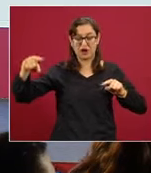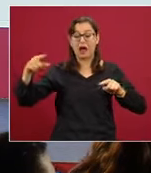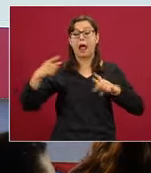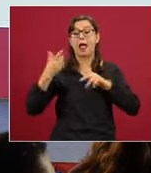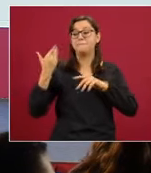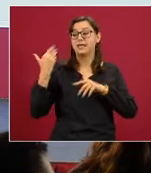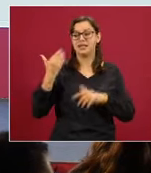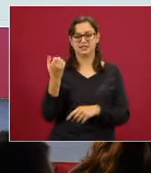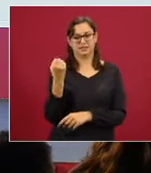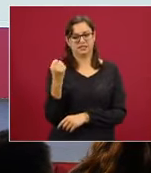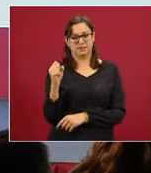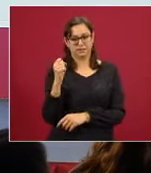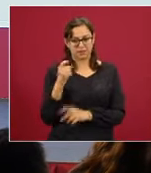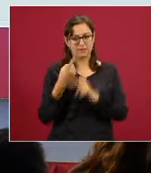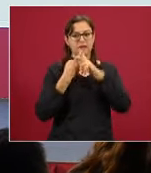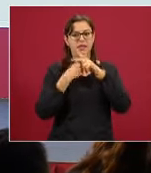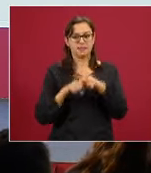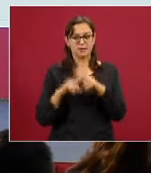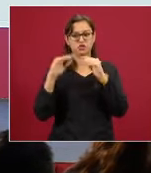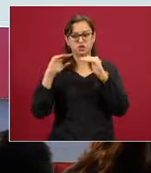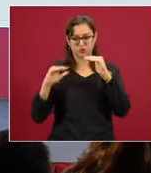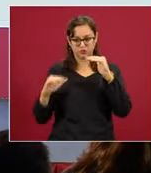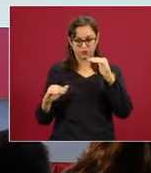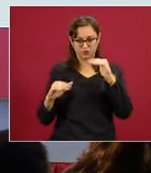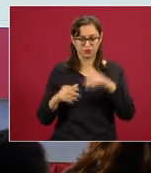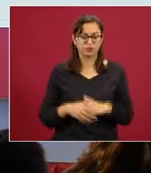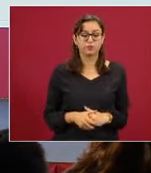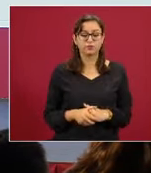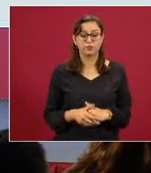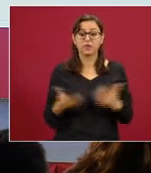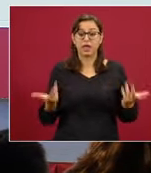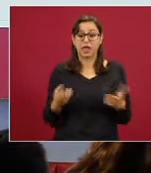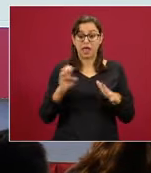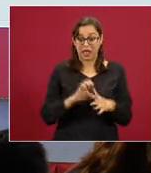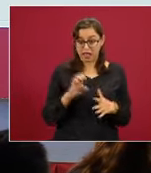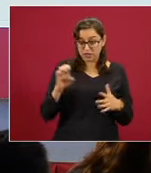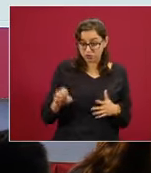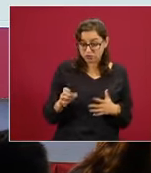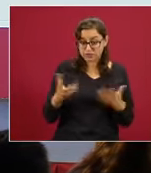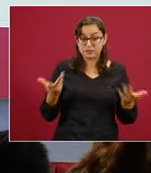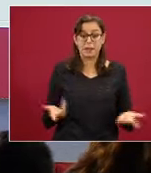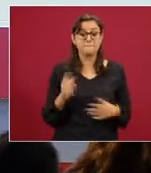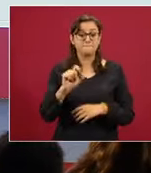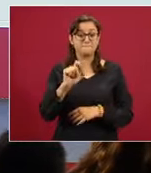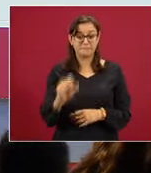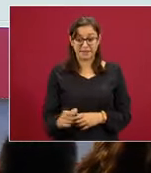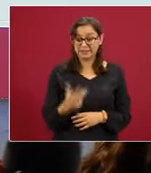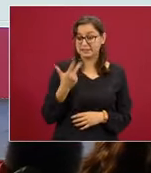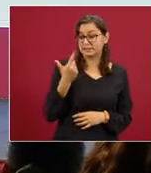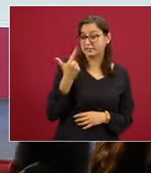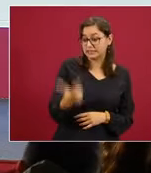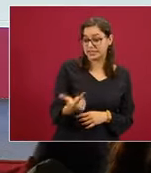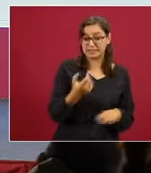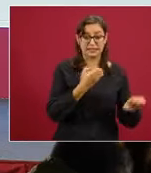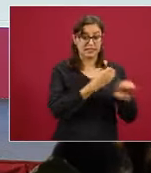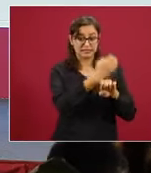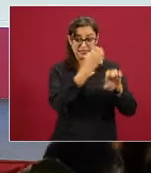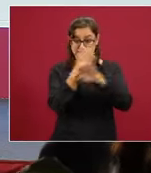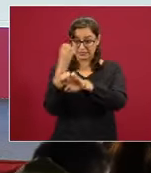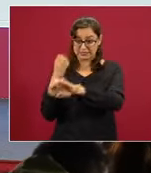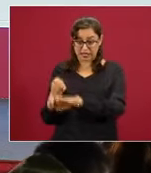septiembre, donde ya tiene descenso. En resumen, 27 de las 32 entidades federativas